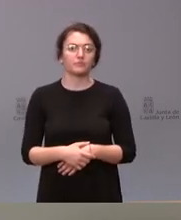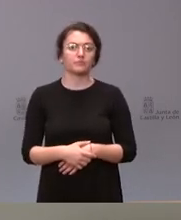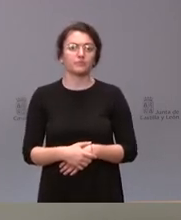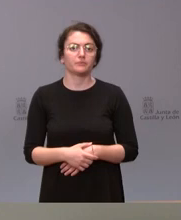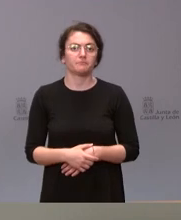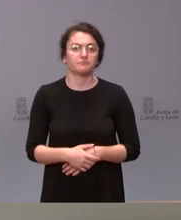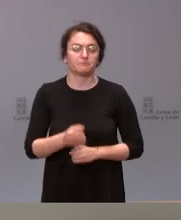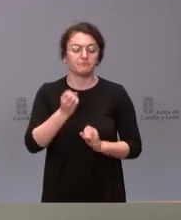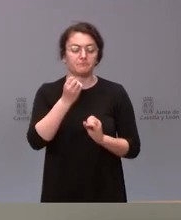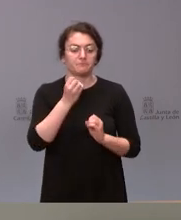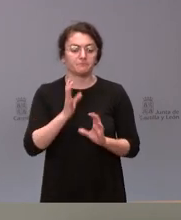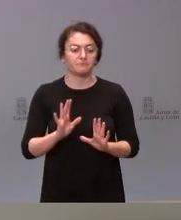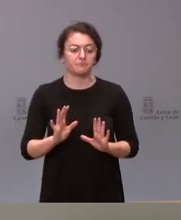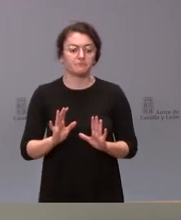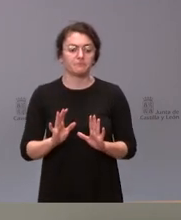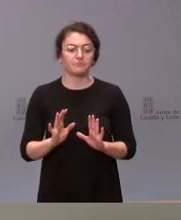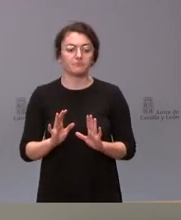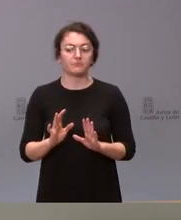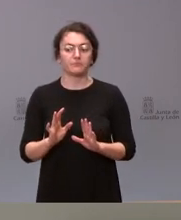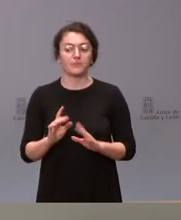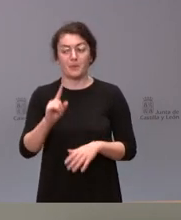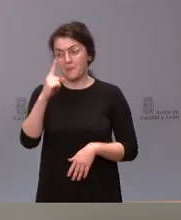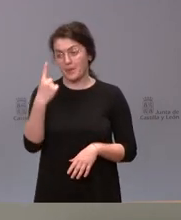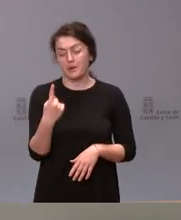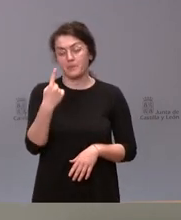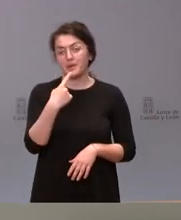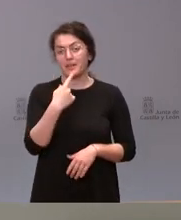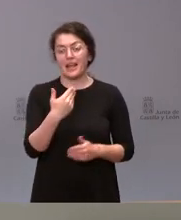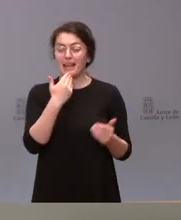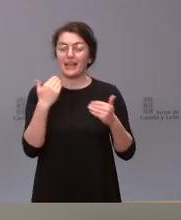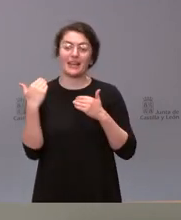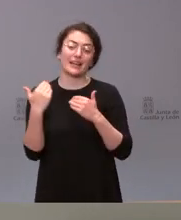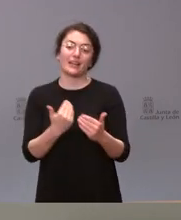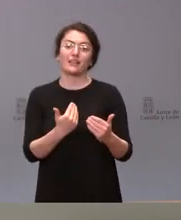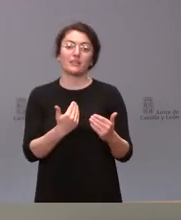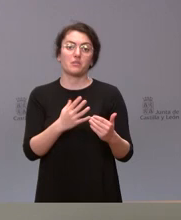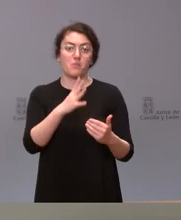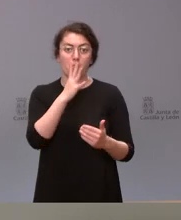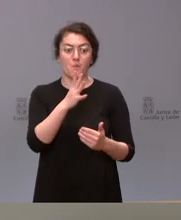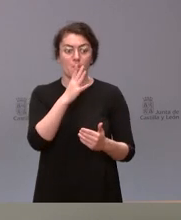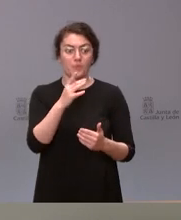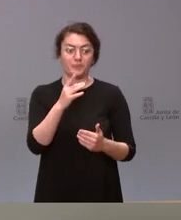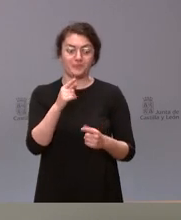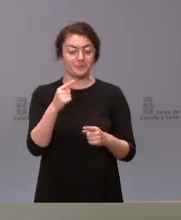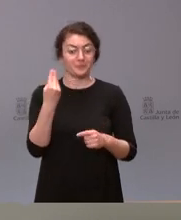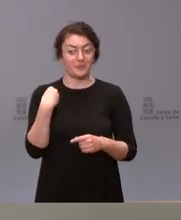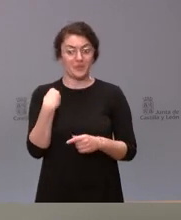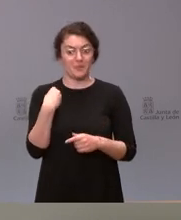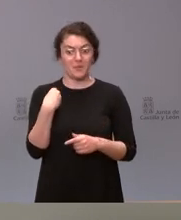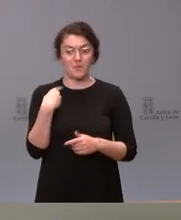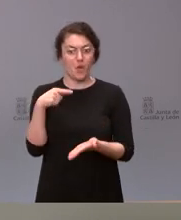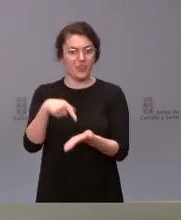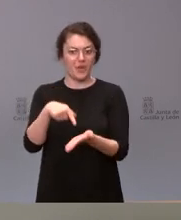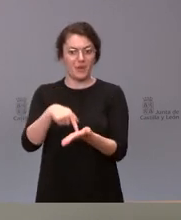bien pues en el primer lugar agradecerle porque esta es una demanda también que hemos venido haciendo desde el gobierno de